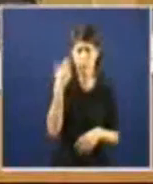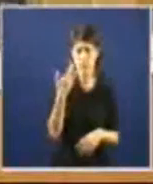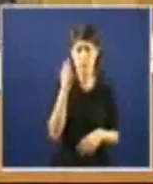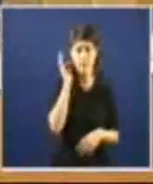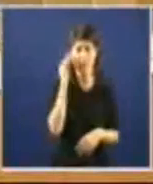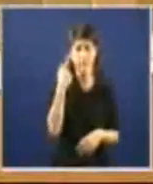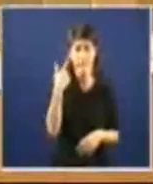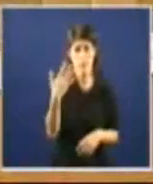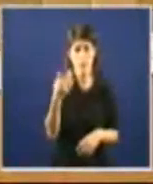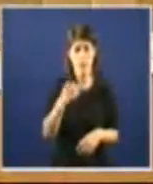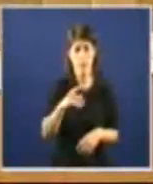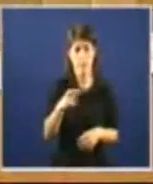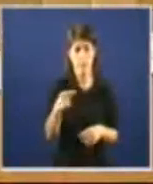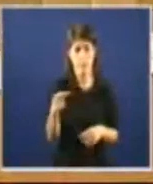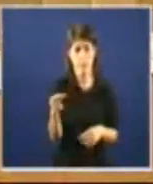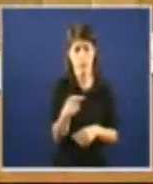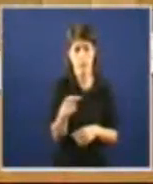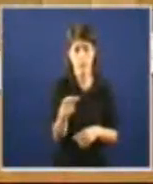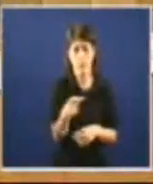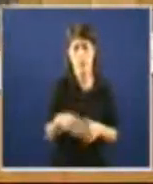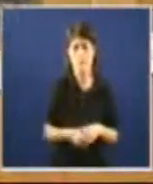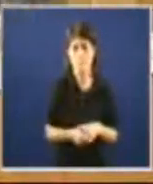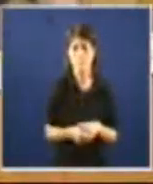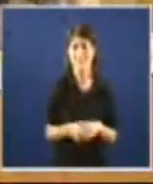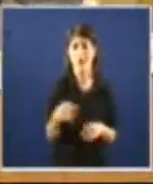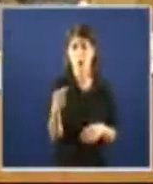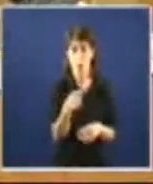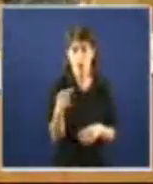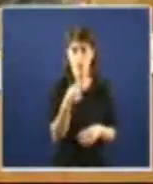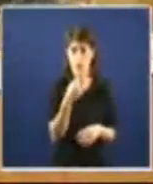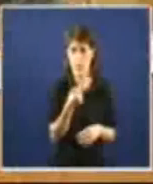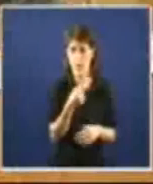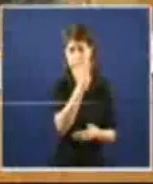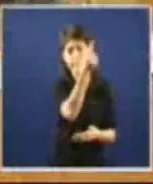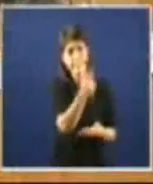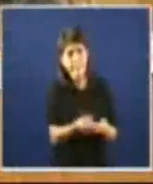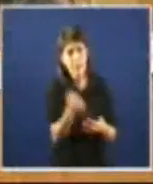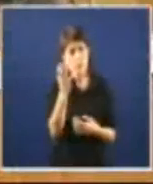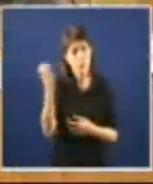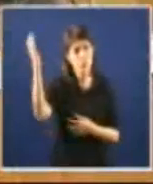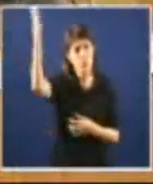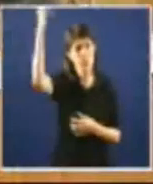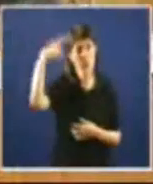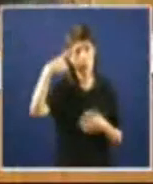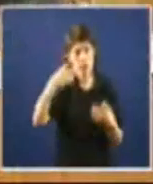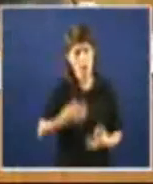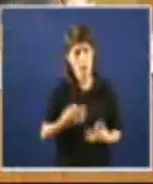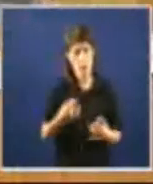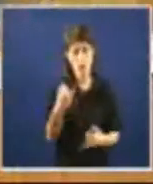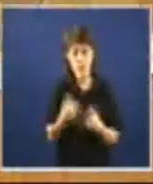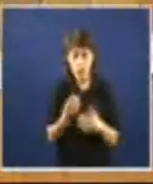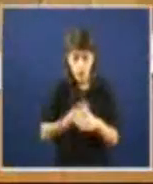tremendas estampas gravados o sonho da razón enxendra monstros.